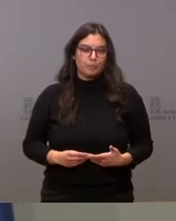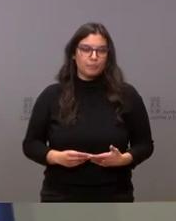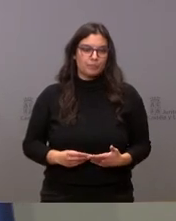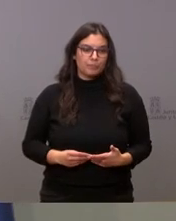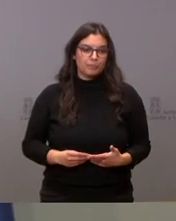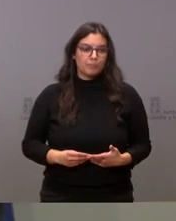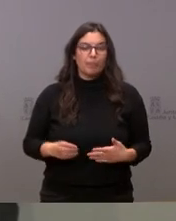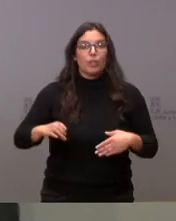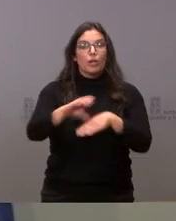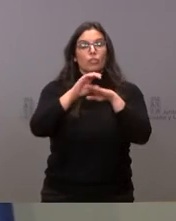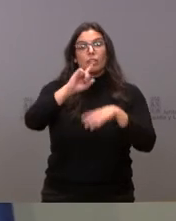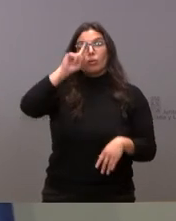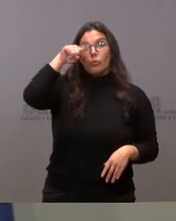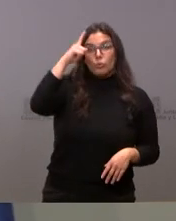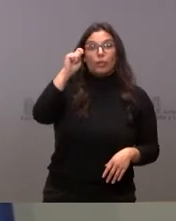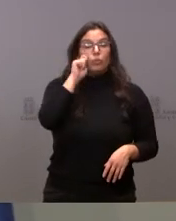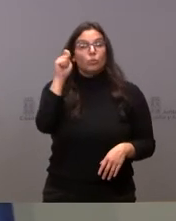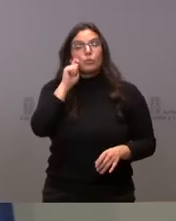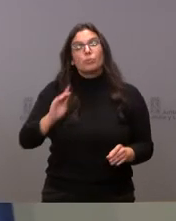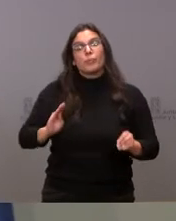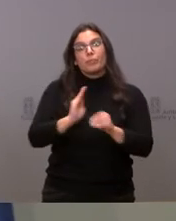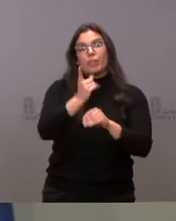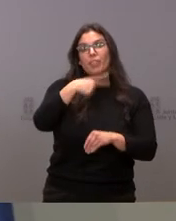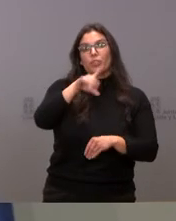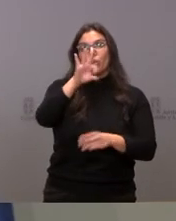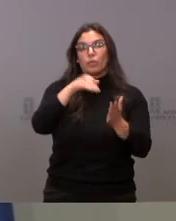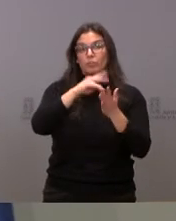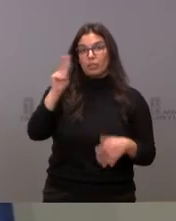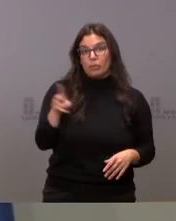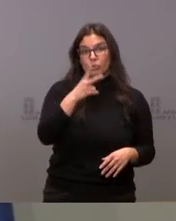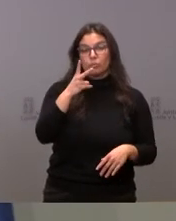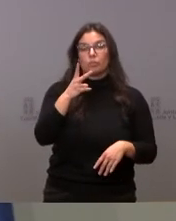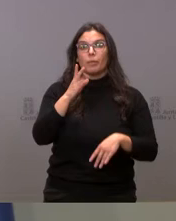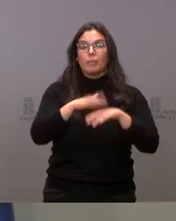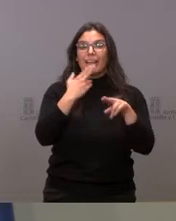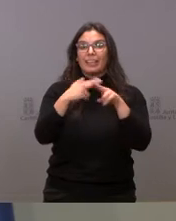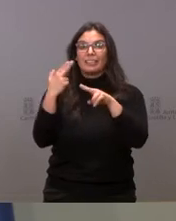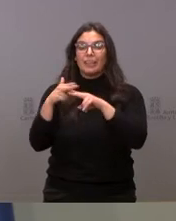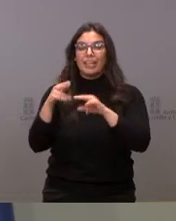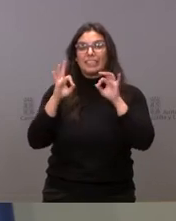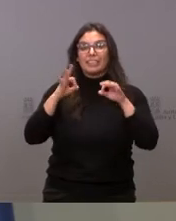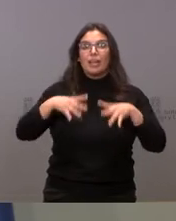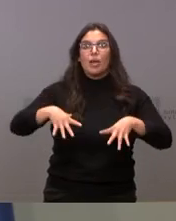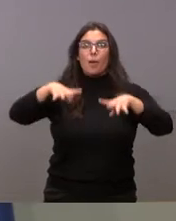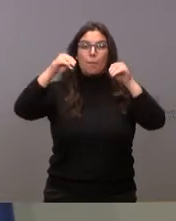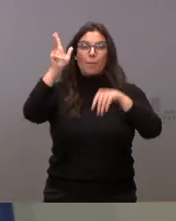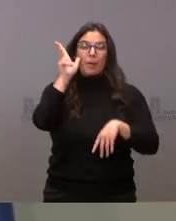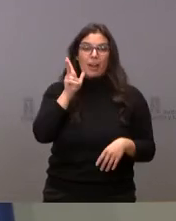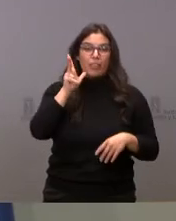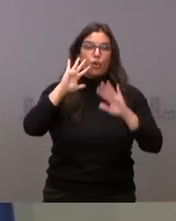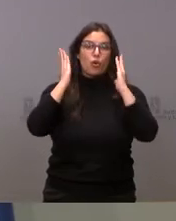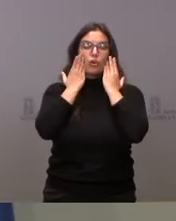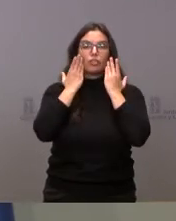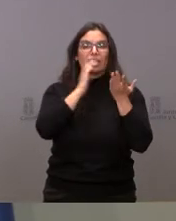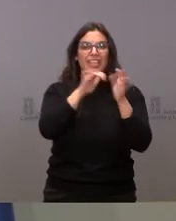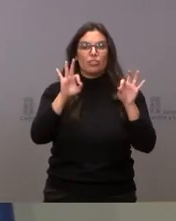La Consejería de Cultura y Turismo destina 150.000 euros para las actividades del Palacio de Congresos de Castilla y León,